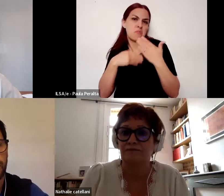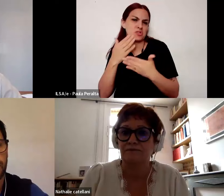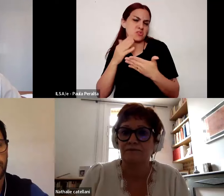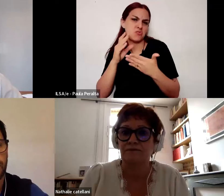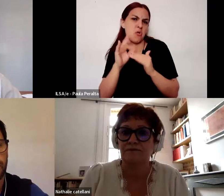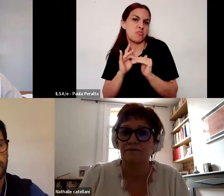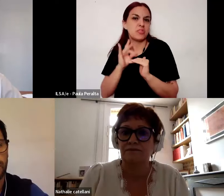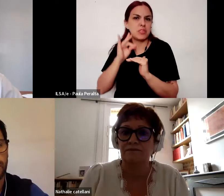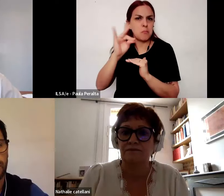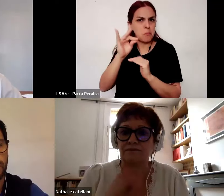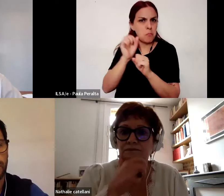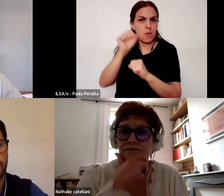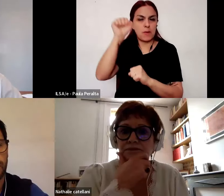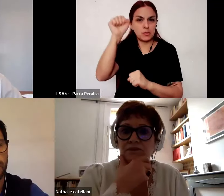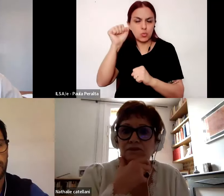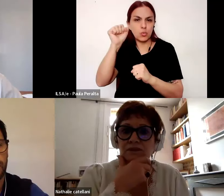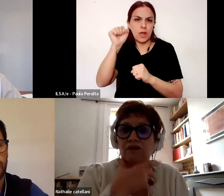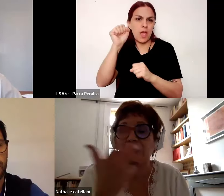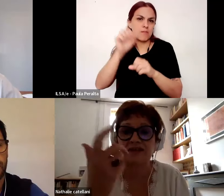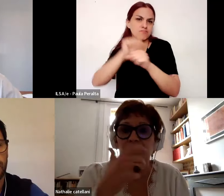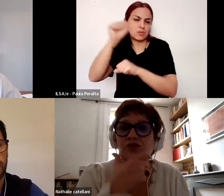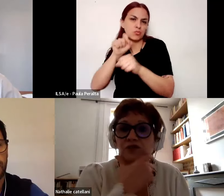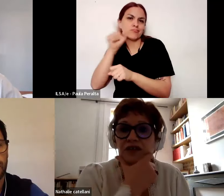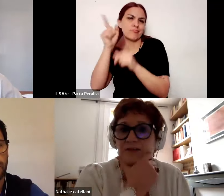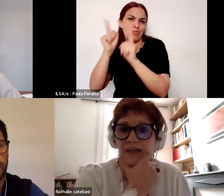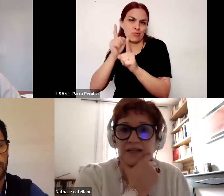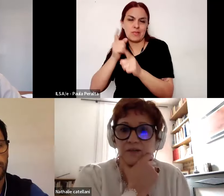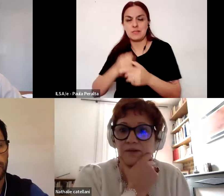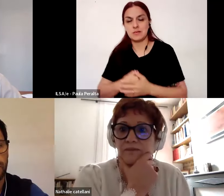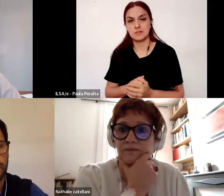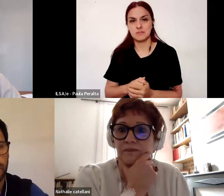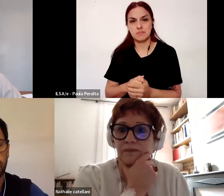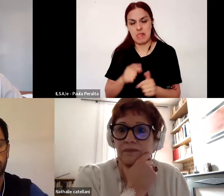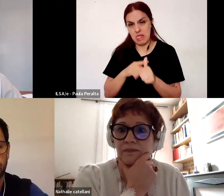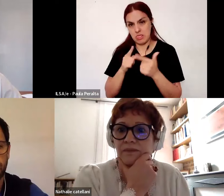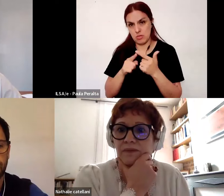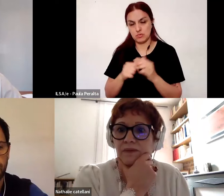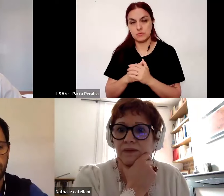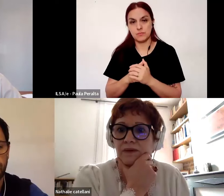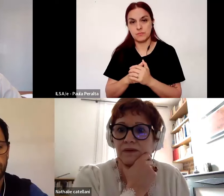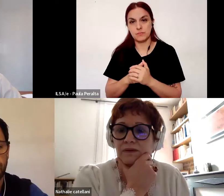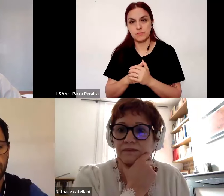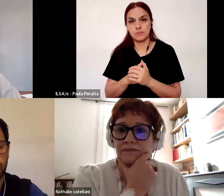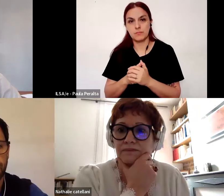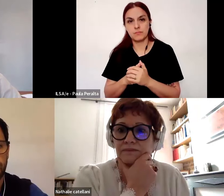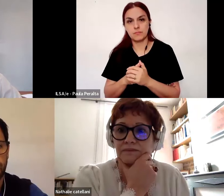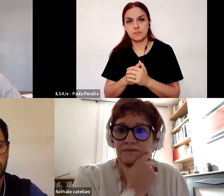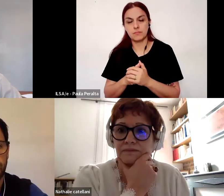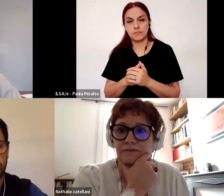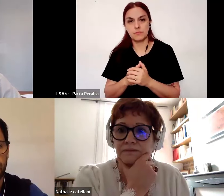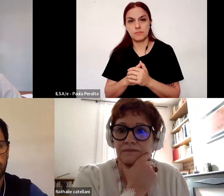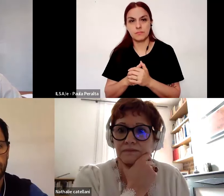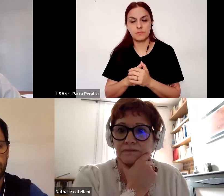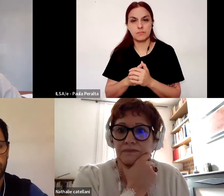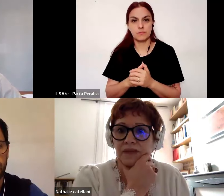de adquisición de títulos de nuestros docentes con la inscripción en test